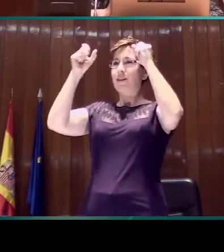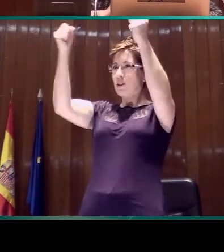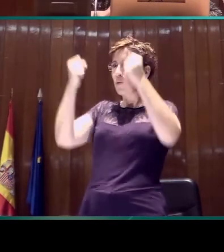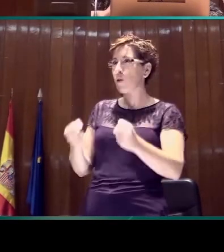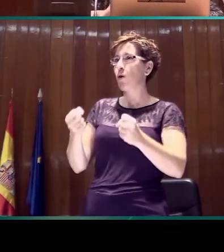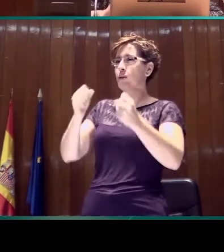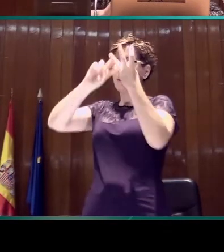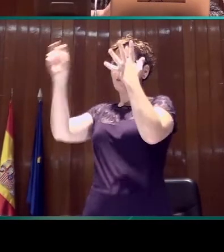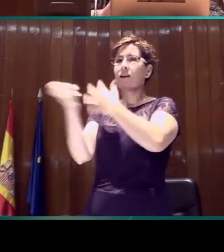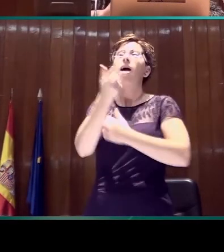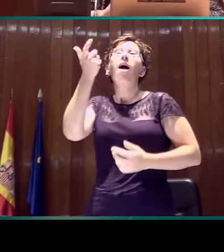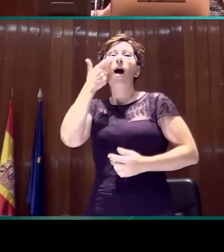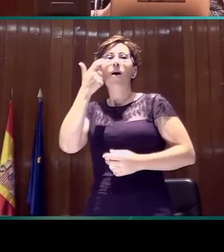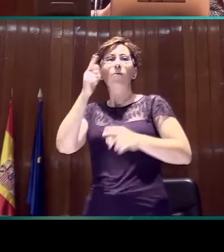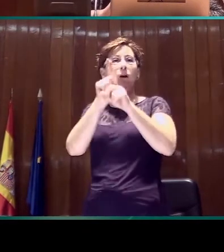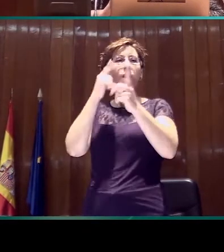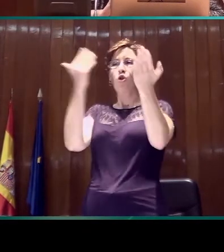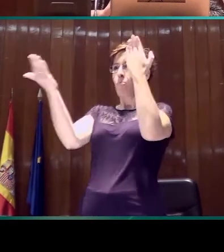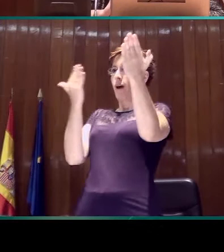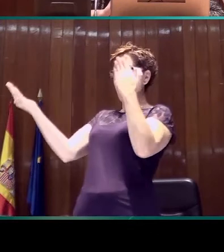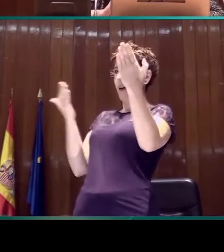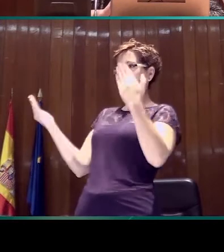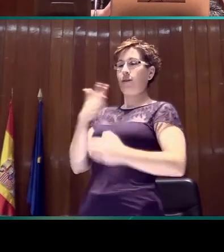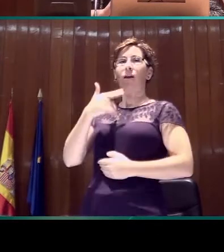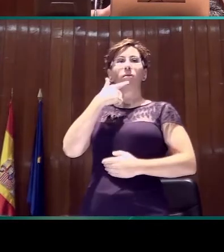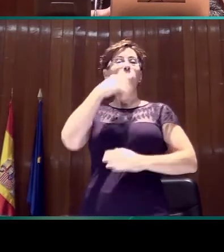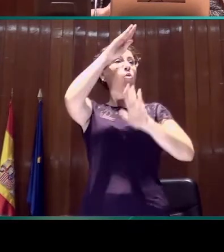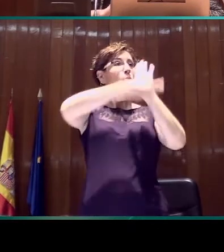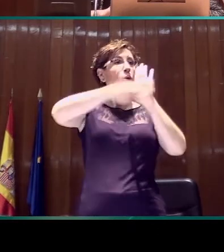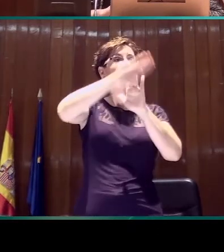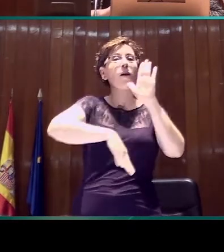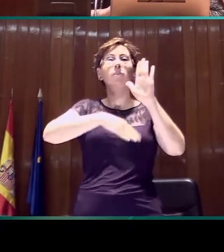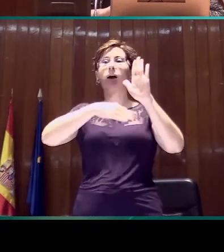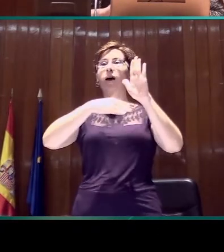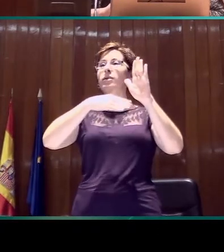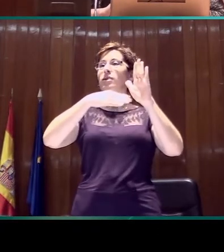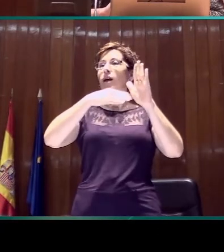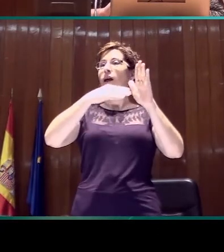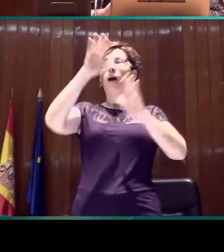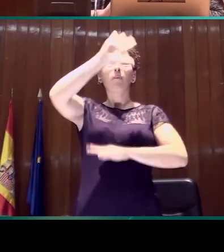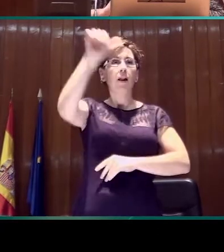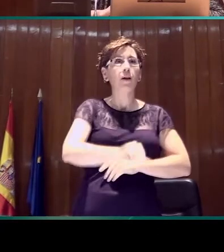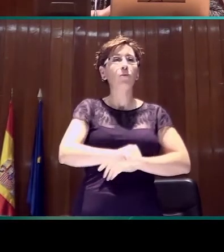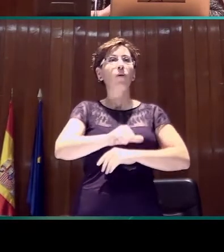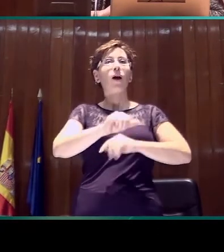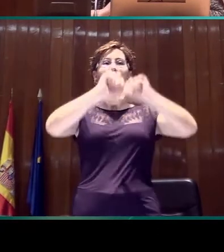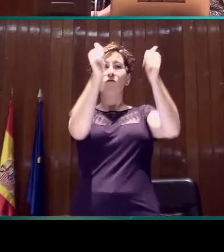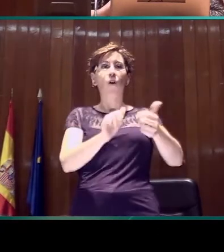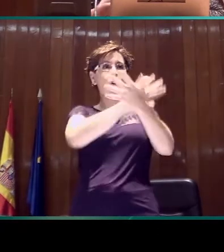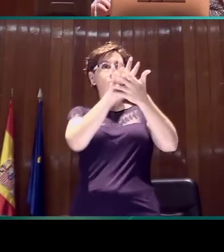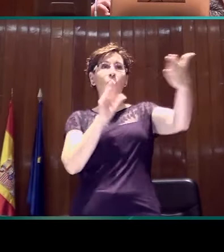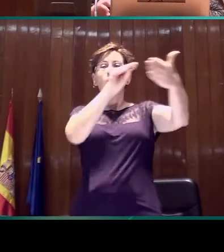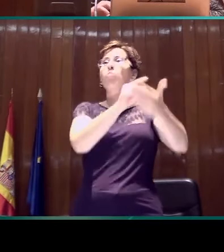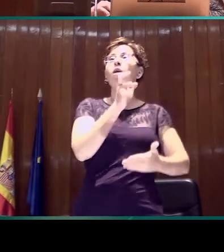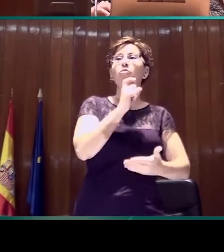diferencia entre la lengua de signos que se incorpora en los anuncios que pertenecen a la Administración y en otra tipología de contenidos